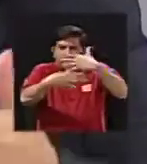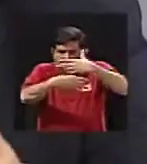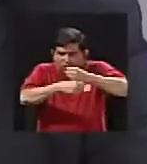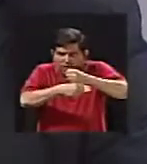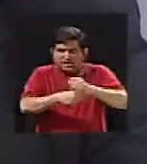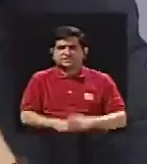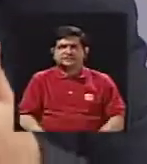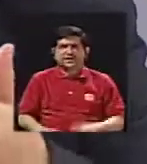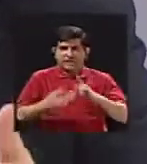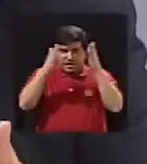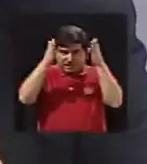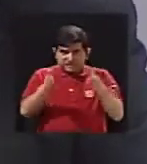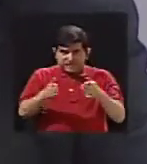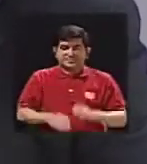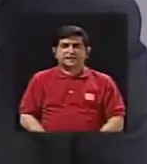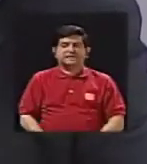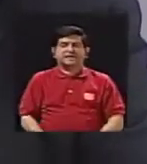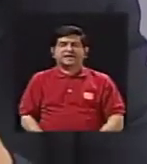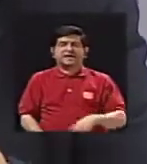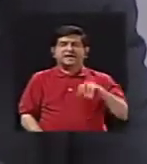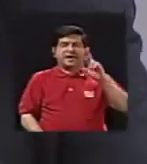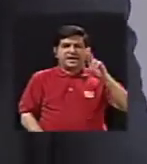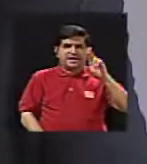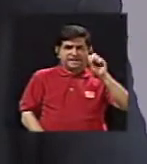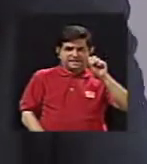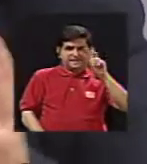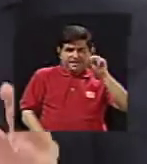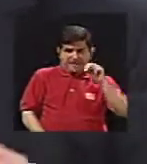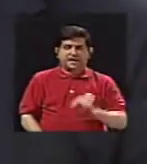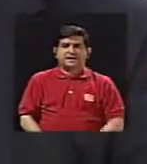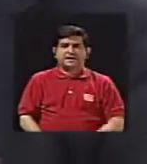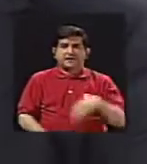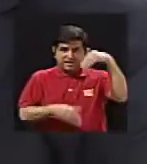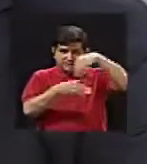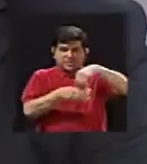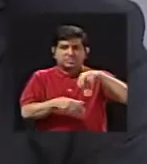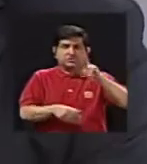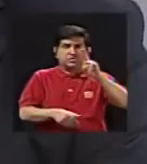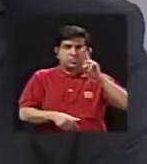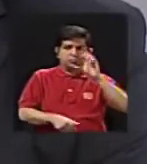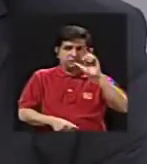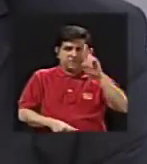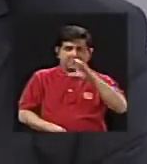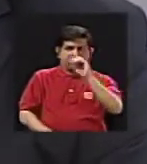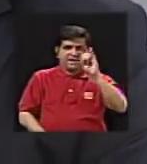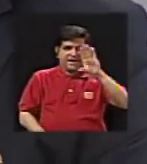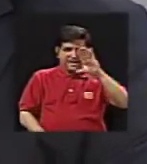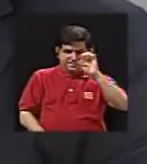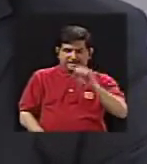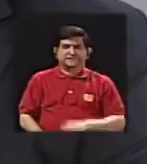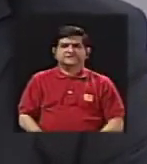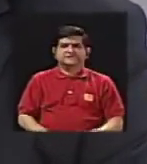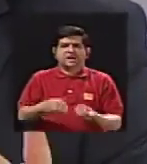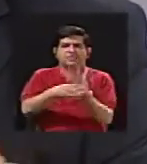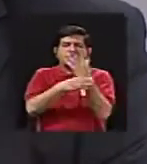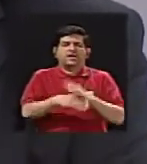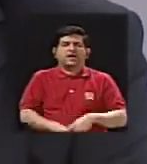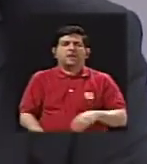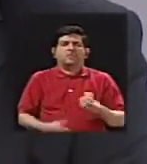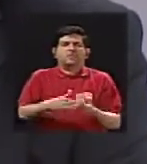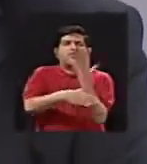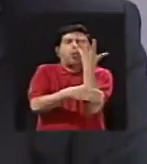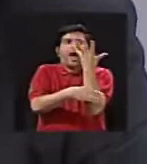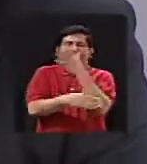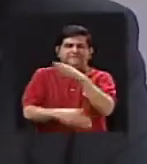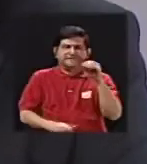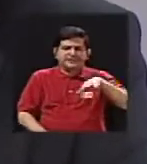los vulcanólogos de la RCN, que agrupa a la UCR y al ICE en el volcán Puaz y los hallazgos que